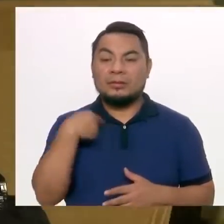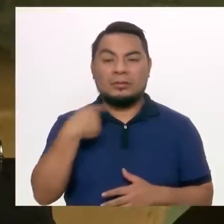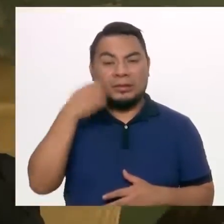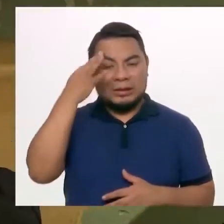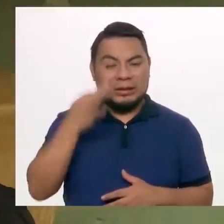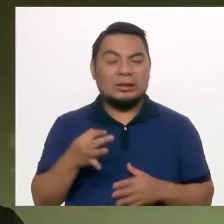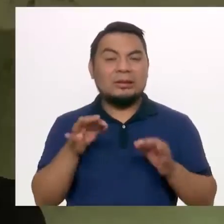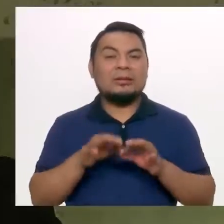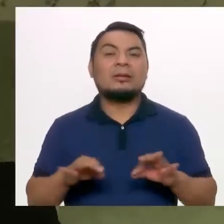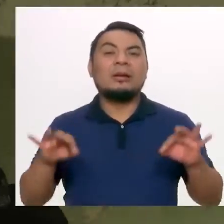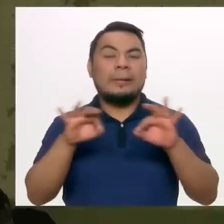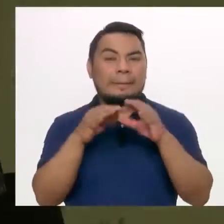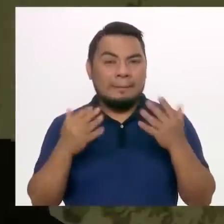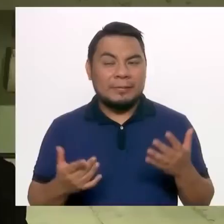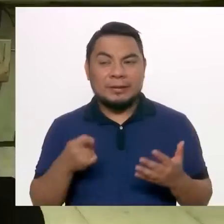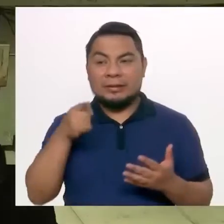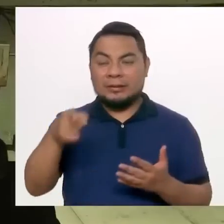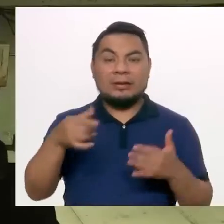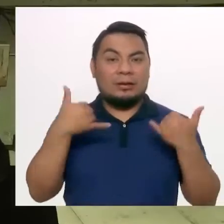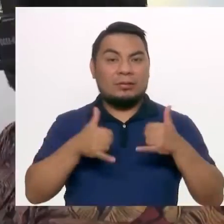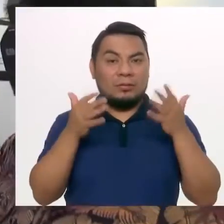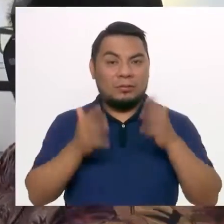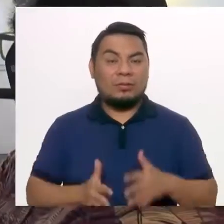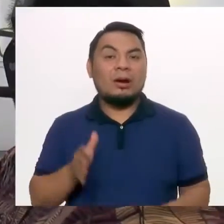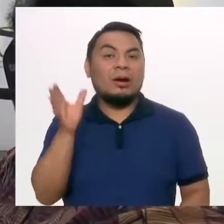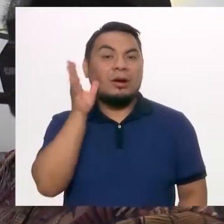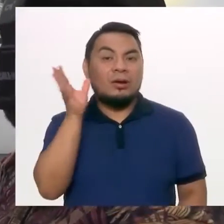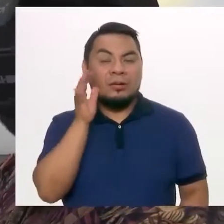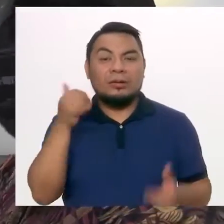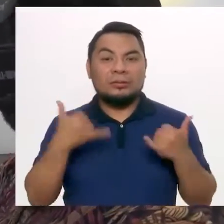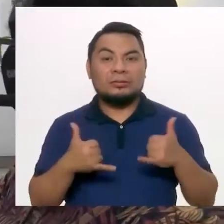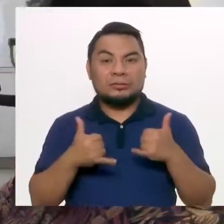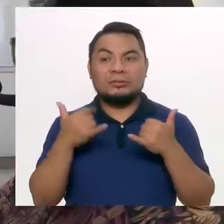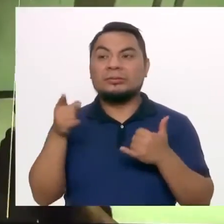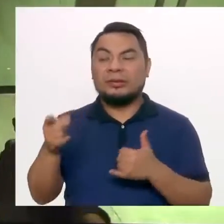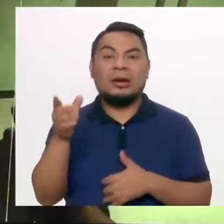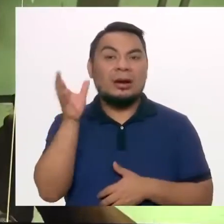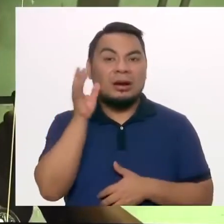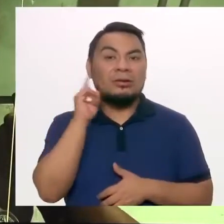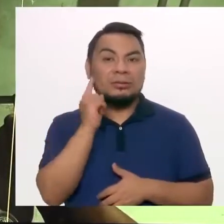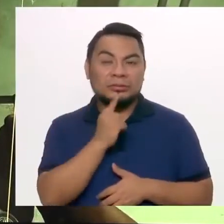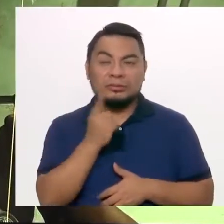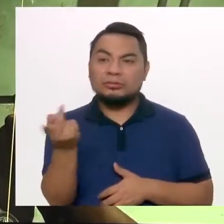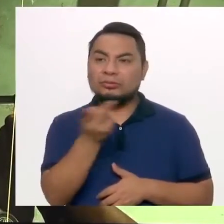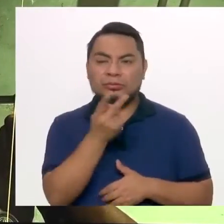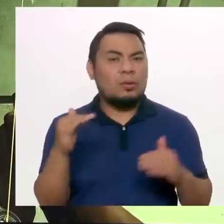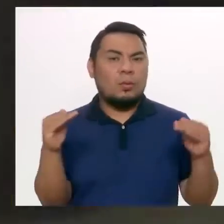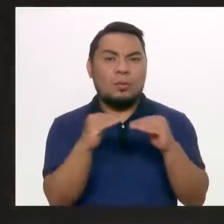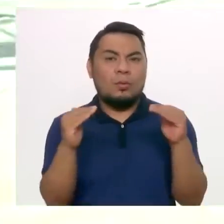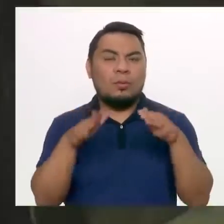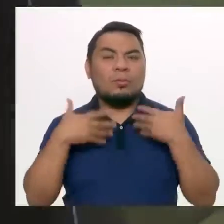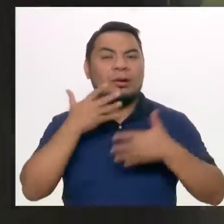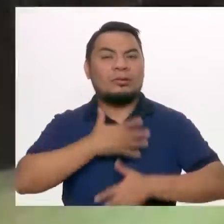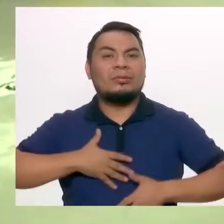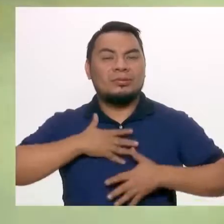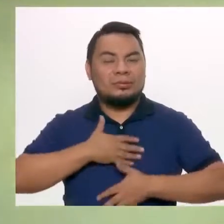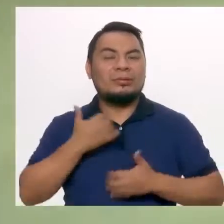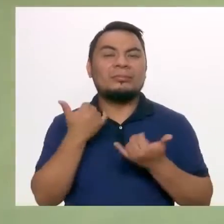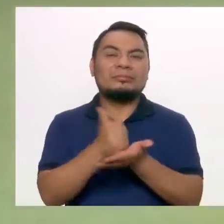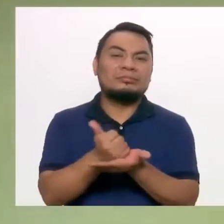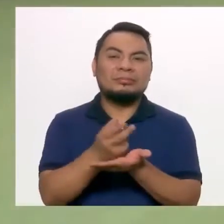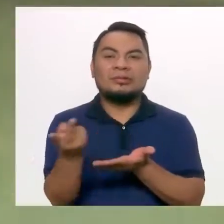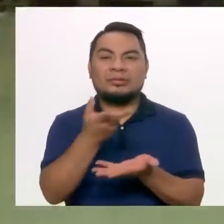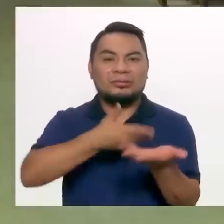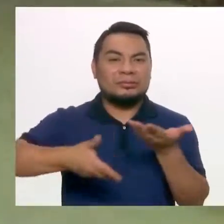Nosotros creemos que es muy importante tanto para los gamers oyentes y los no oyentes que tengan las mismas posibilidades para poder disfrutar estos